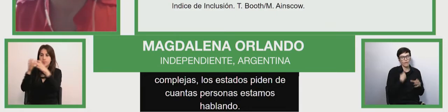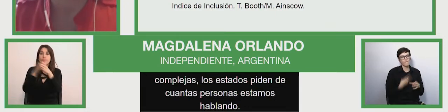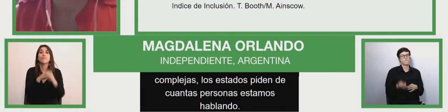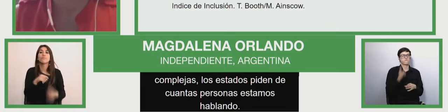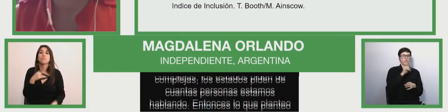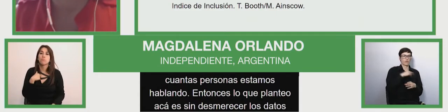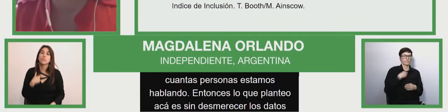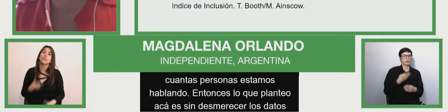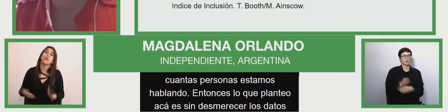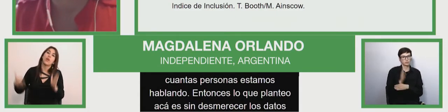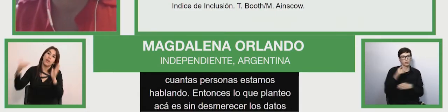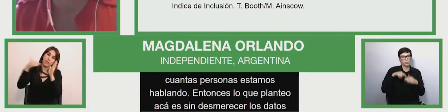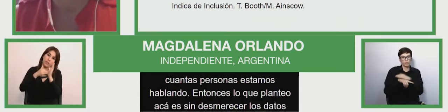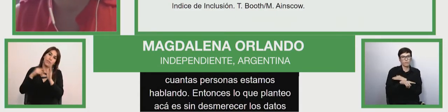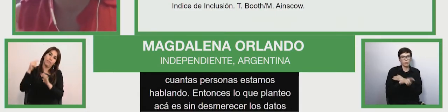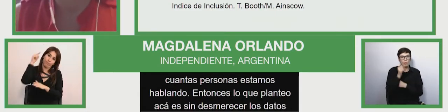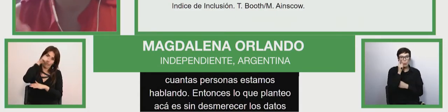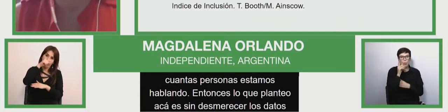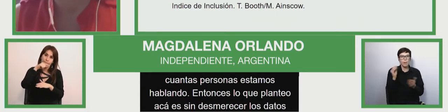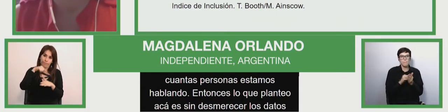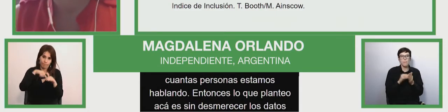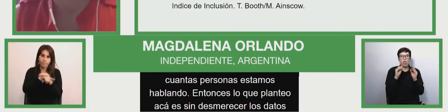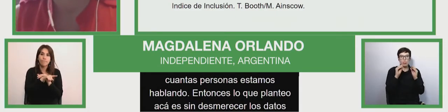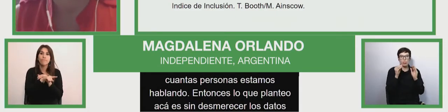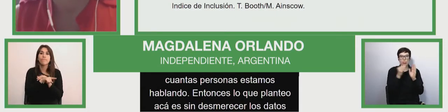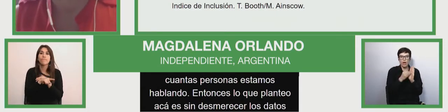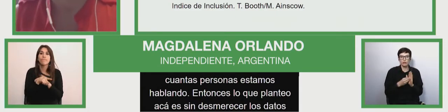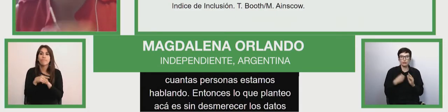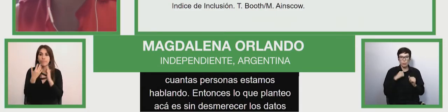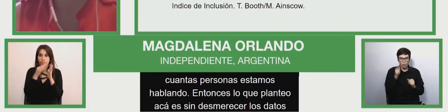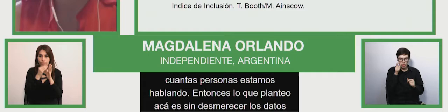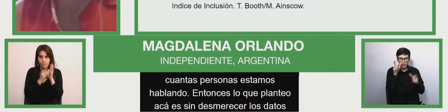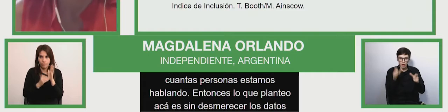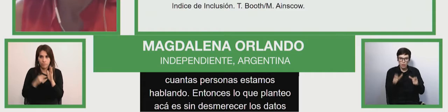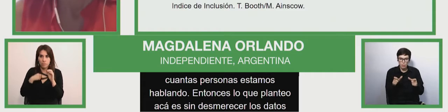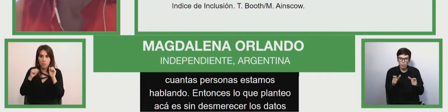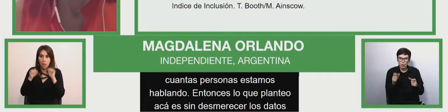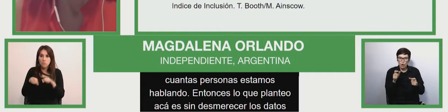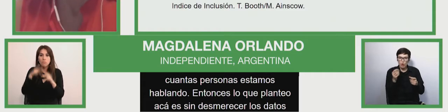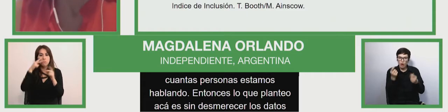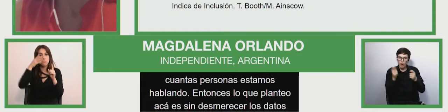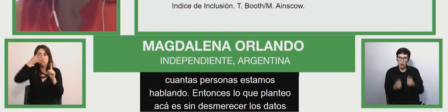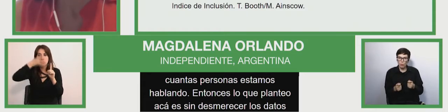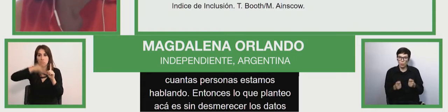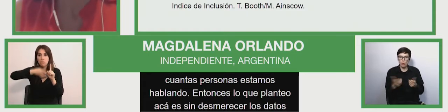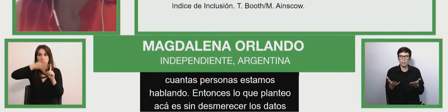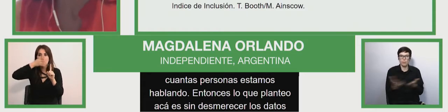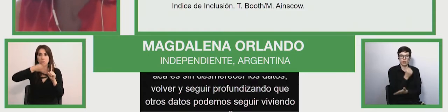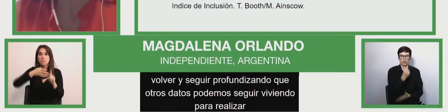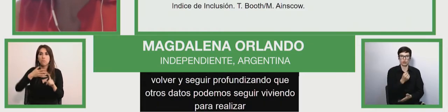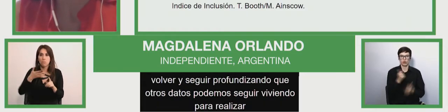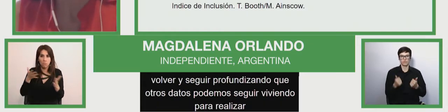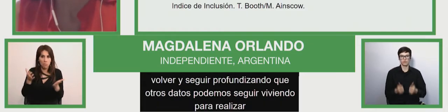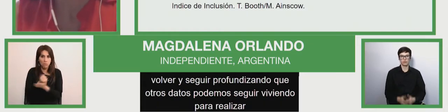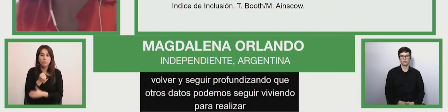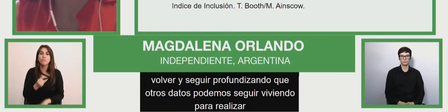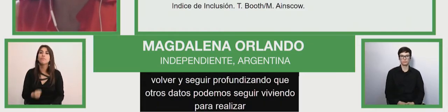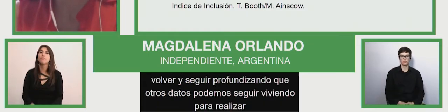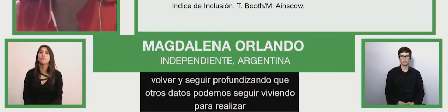profundizando en qué otros datos podemos seguir midiendo para realizar. La medición de los apoyos